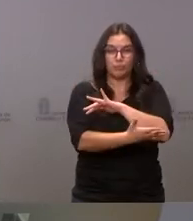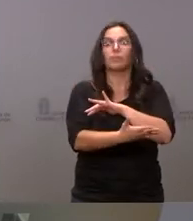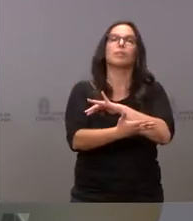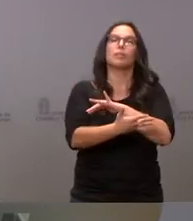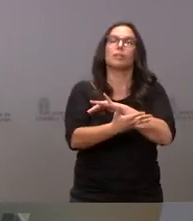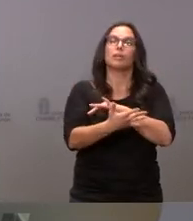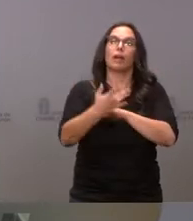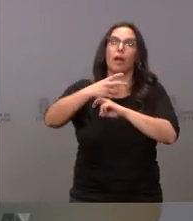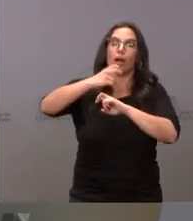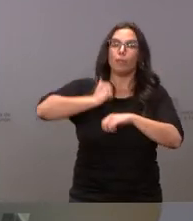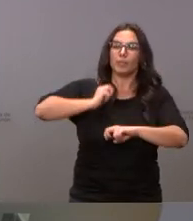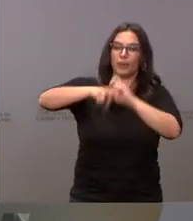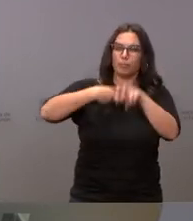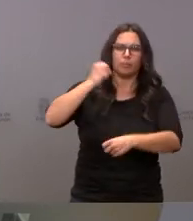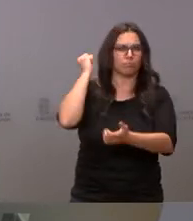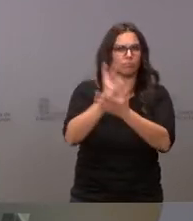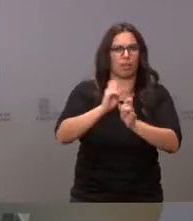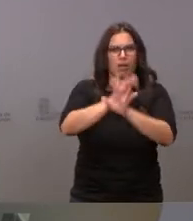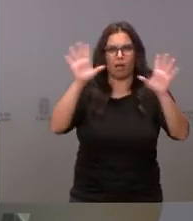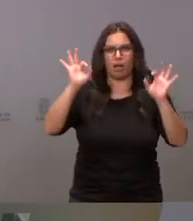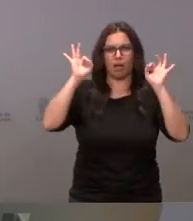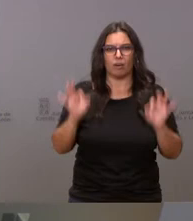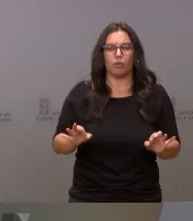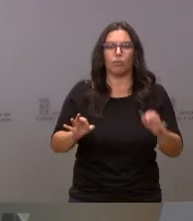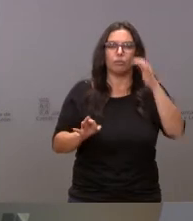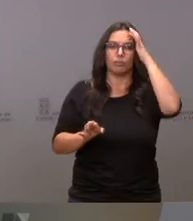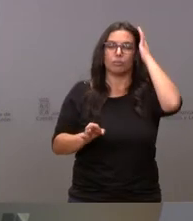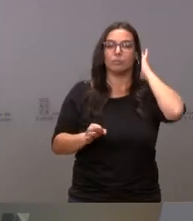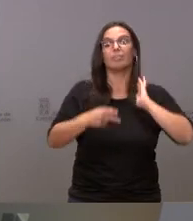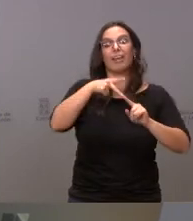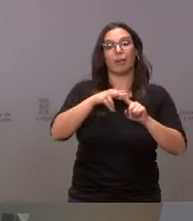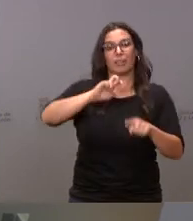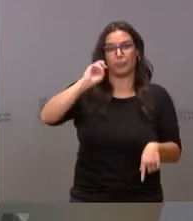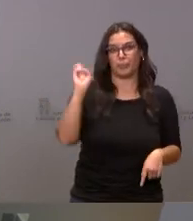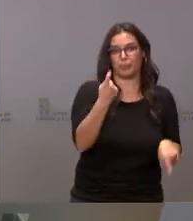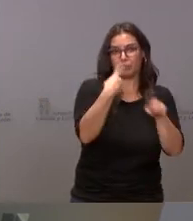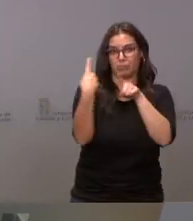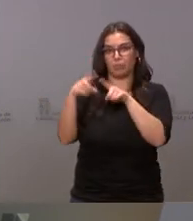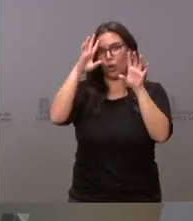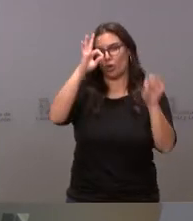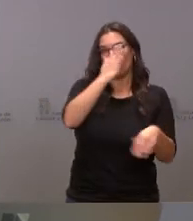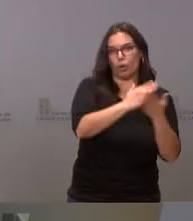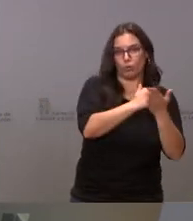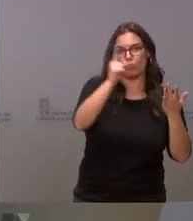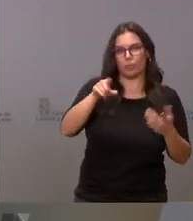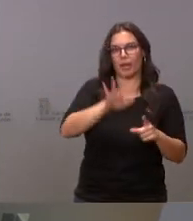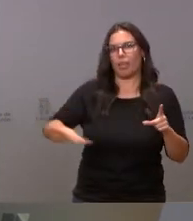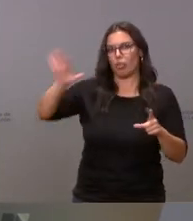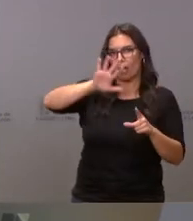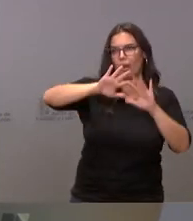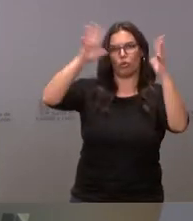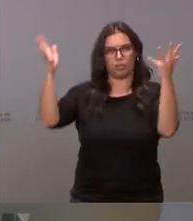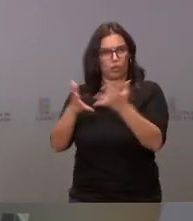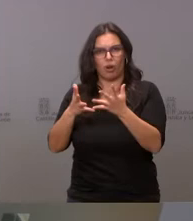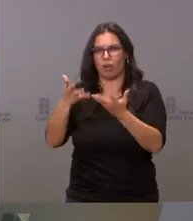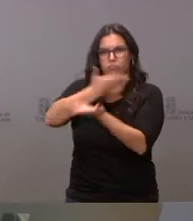firme. Una apuesta integrada, además, en distintos instrumentos, por supuesto, autonómicos, pero también nacionales e internacionales. Y luego,